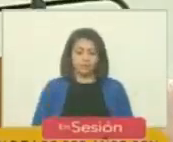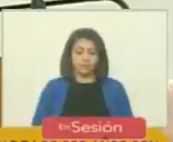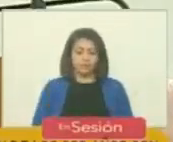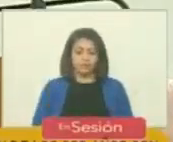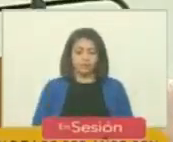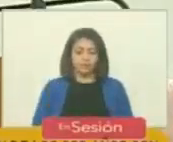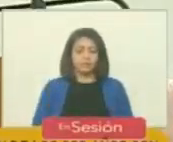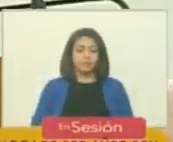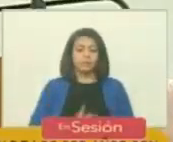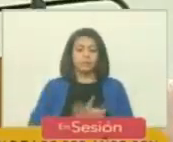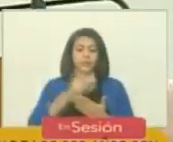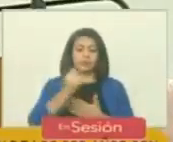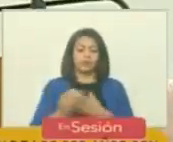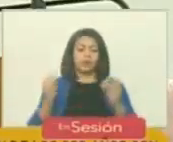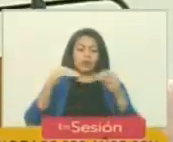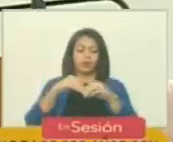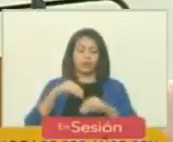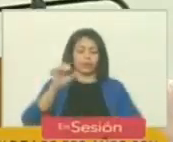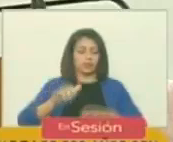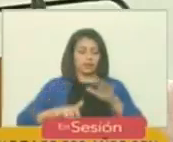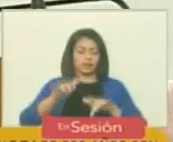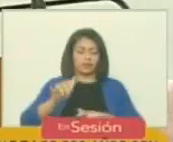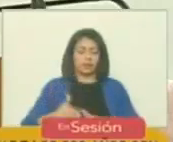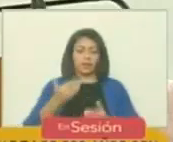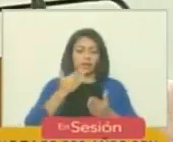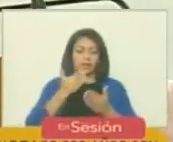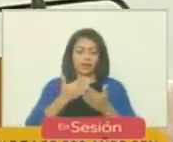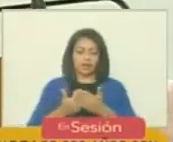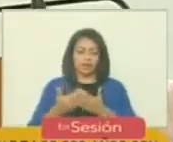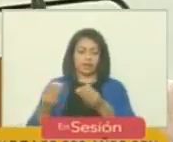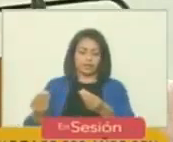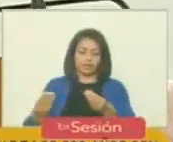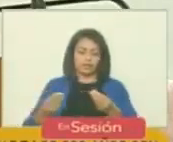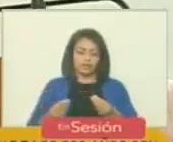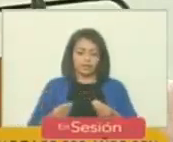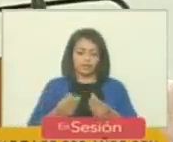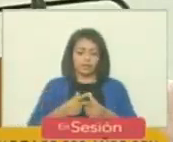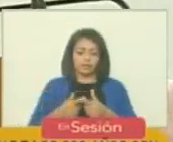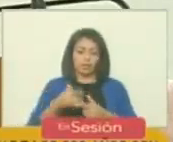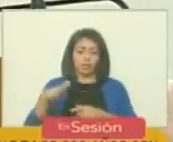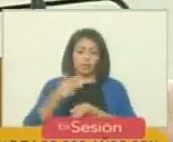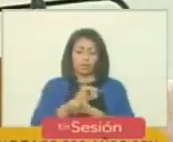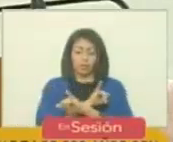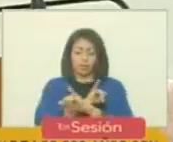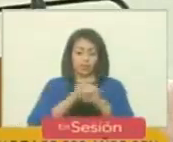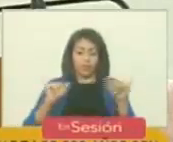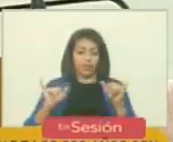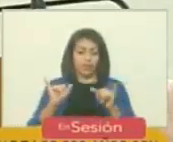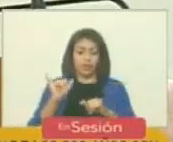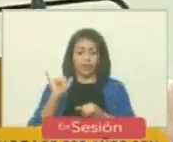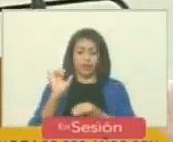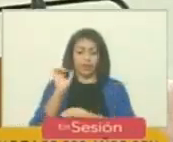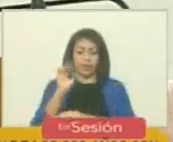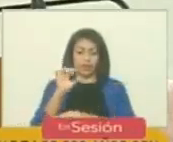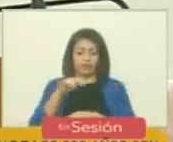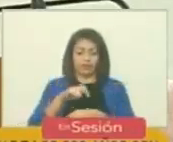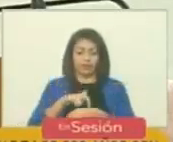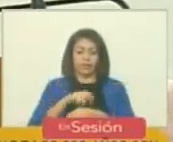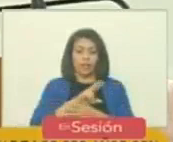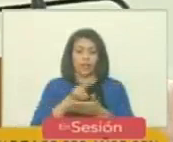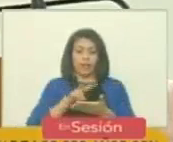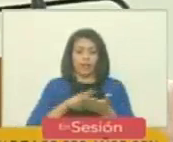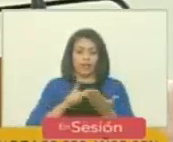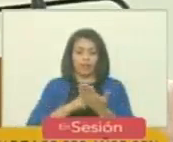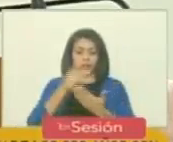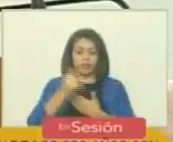El proyecto de acuerdo lo tiene la secretaria. Le agradezco a nuestra querida secretaria que cuando finalice, en el momento indicado, lea el